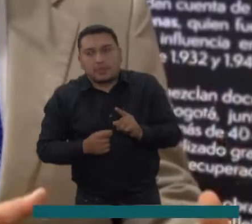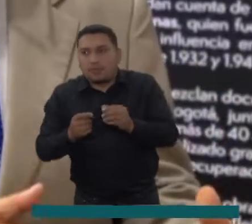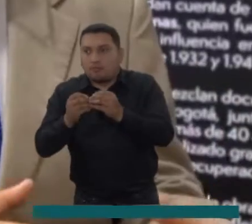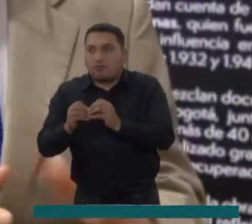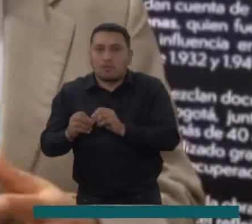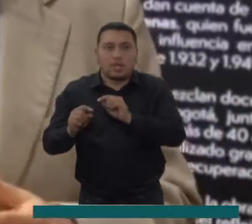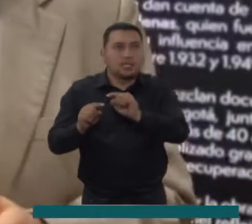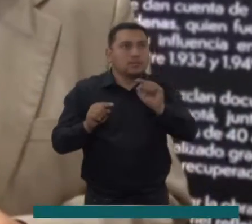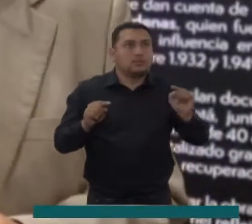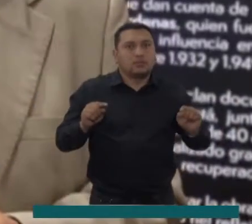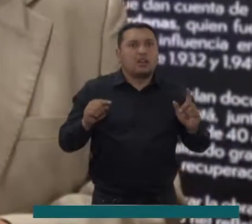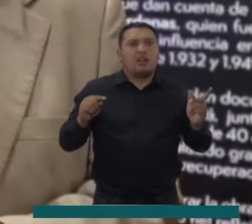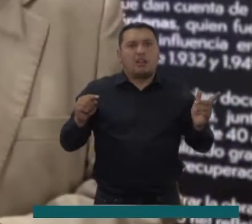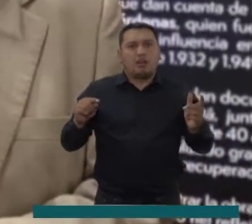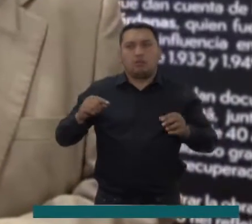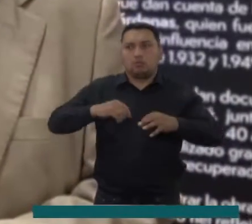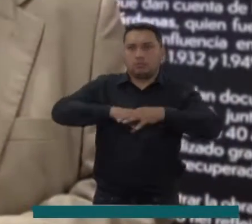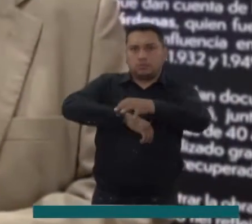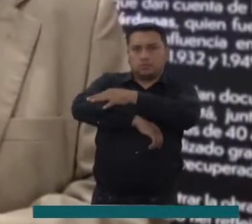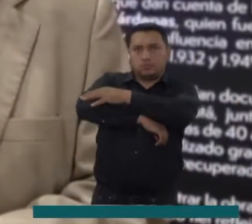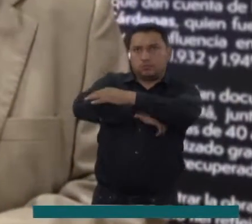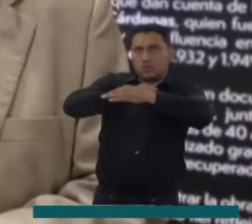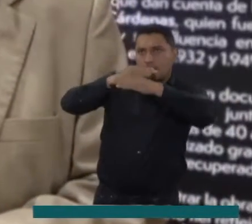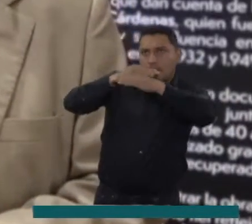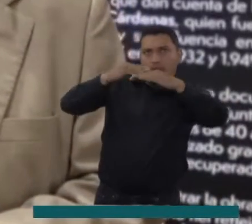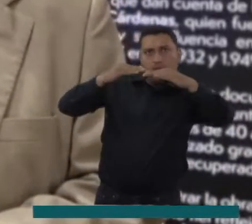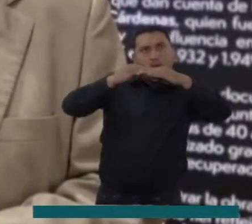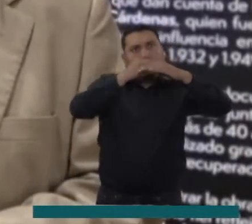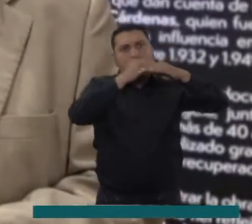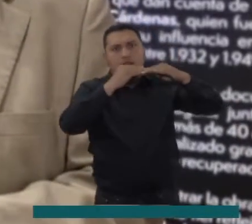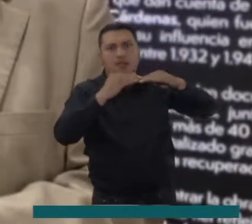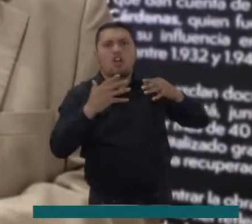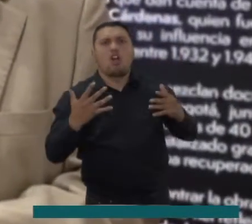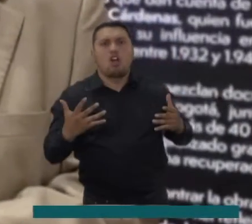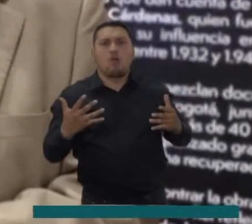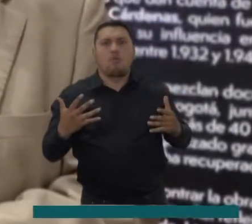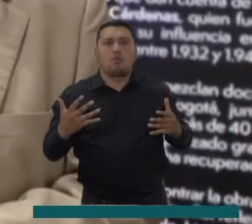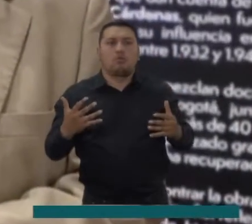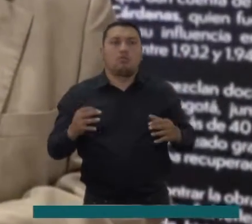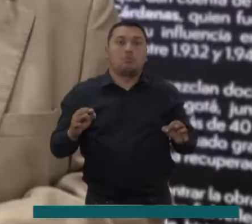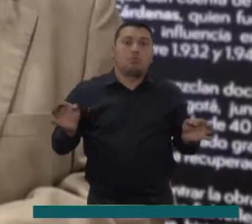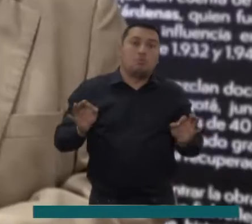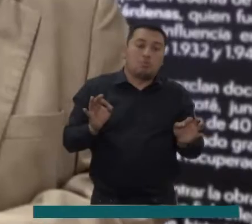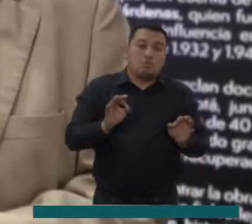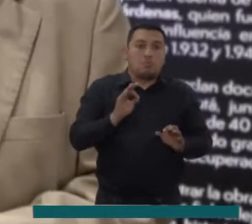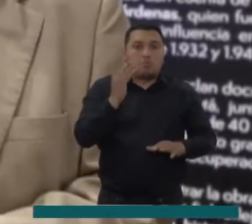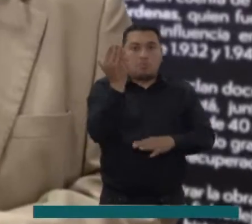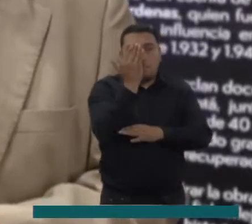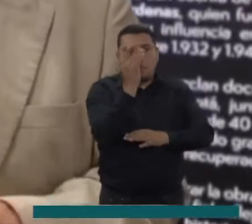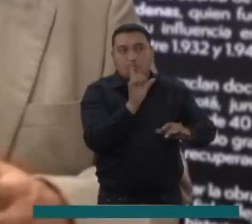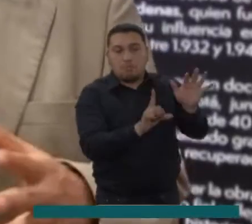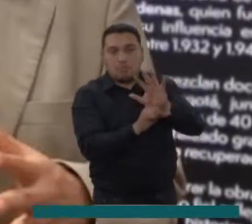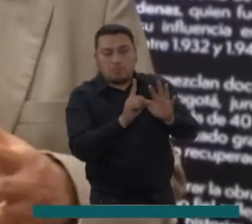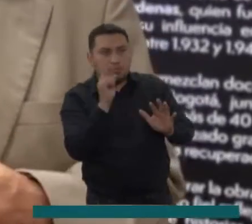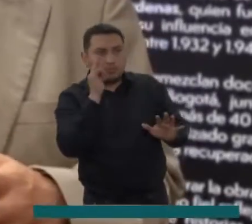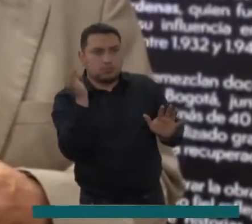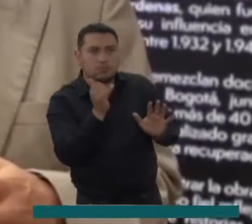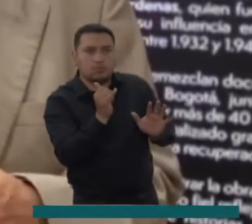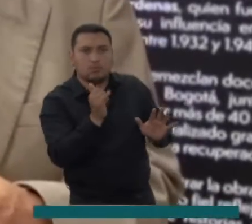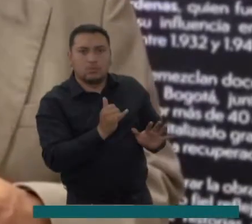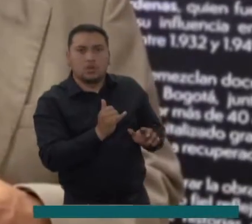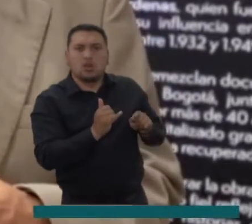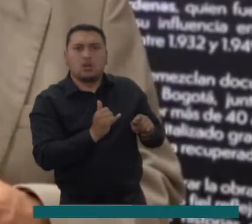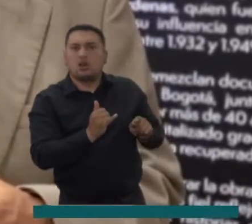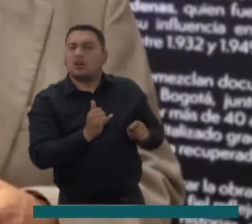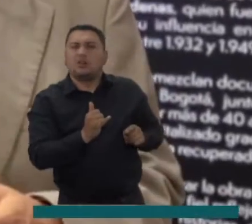planimetrías y de las películas o los videos fílmicos que tenemos sobre cómo